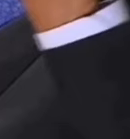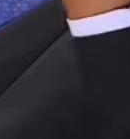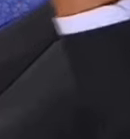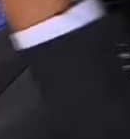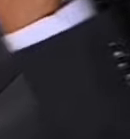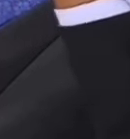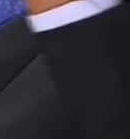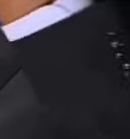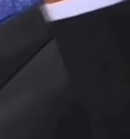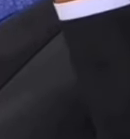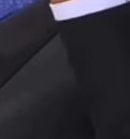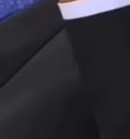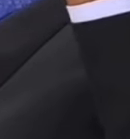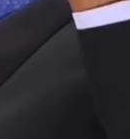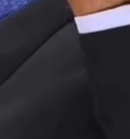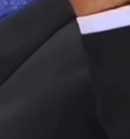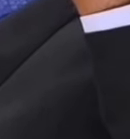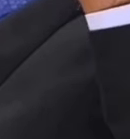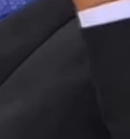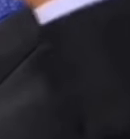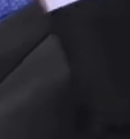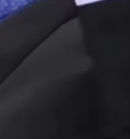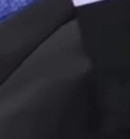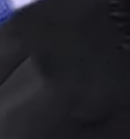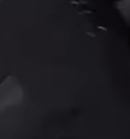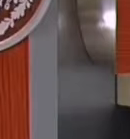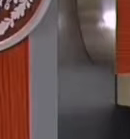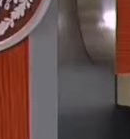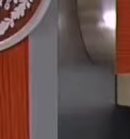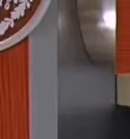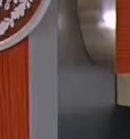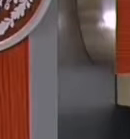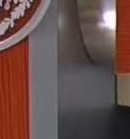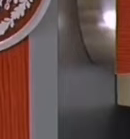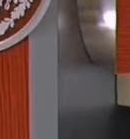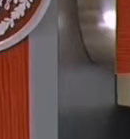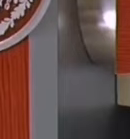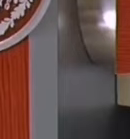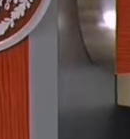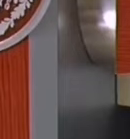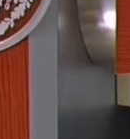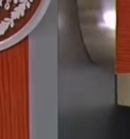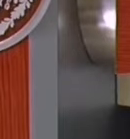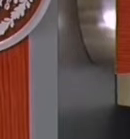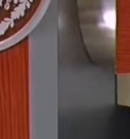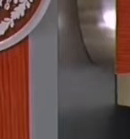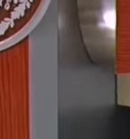nivel de concientización de su pueblo, el proceso más importante de los últimos tiempos,